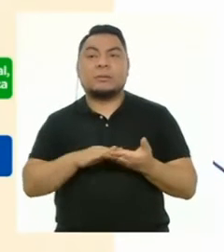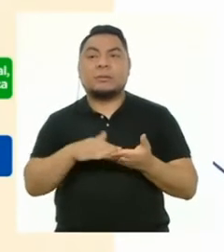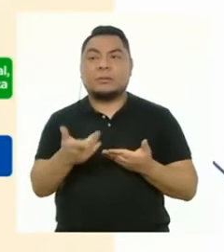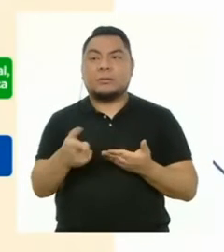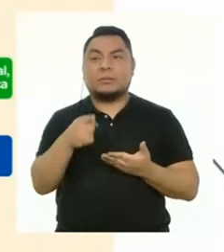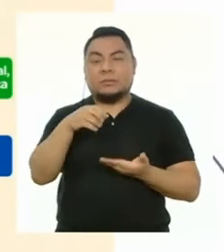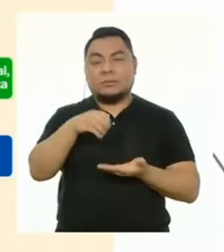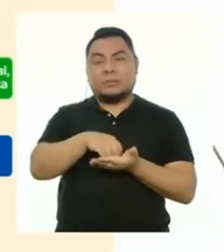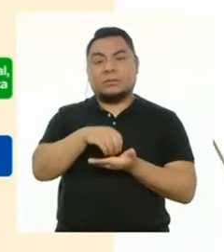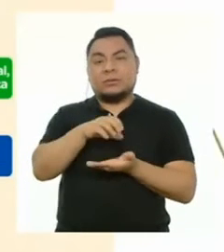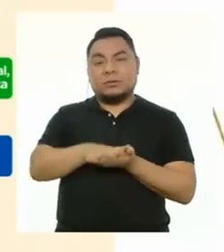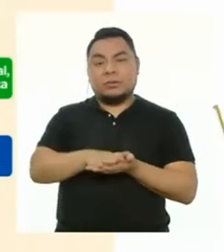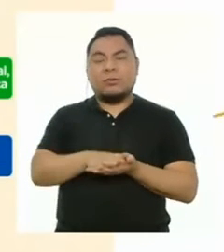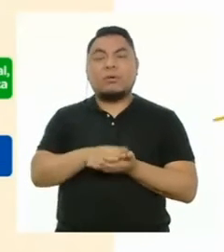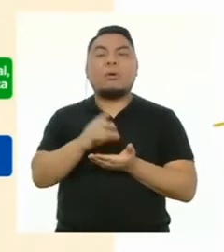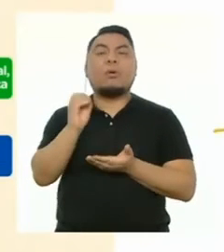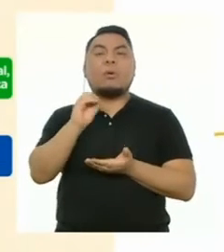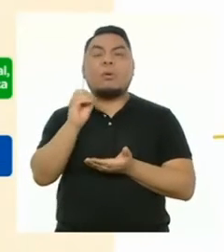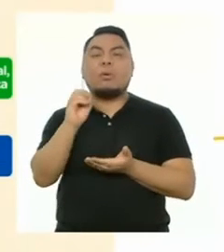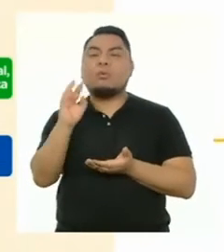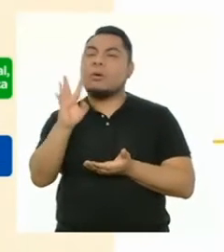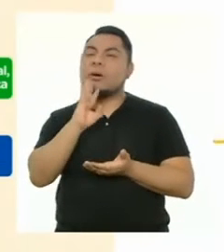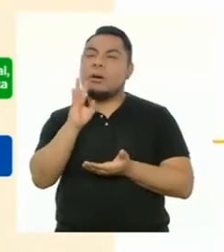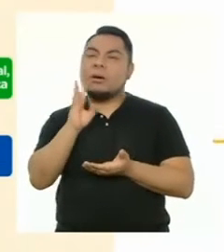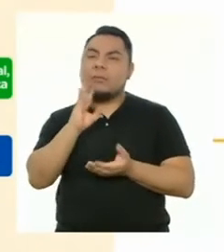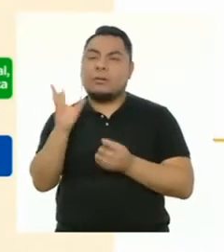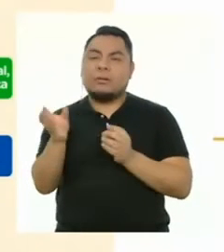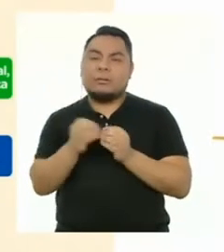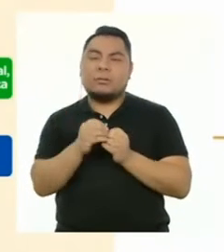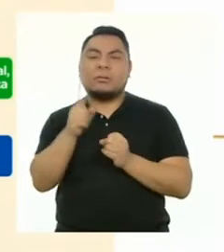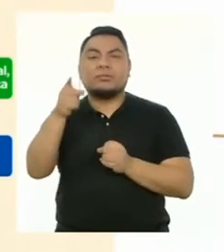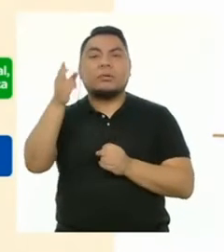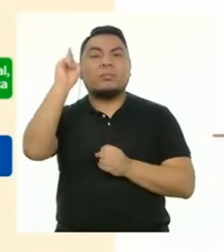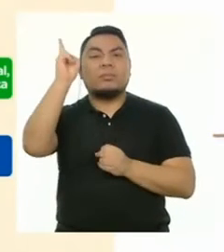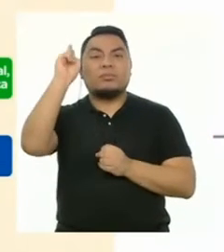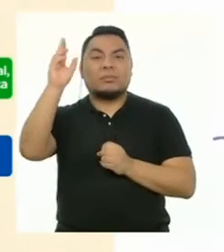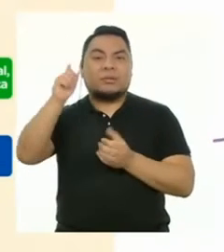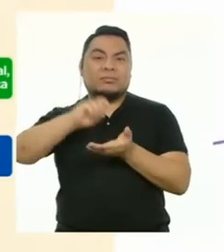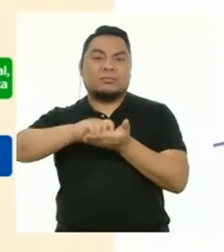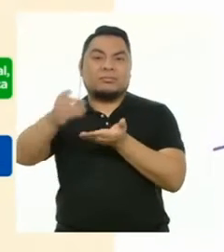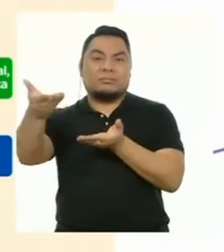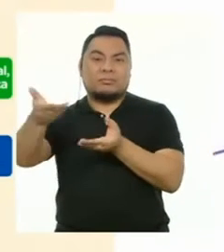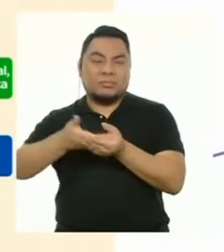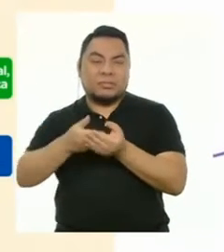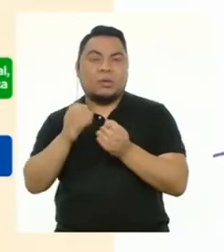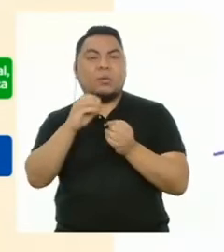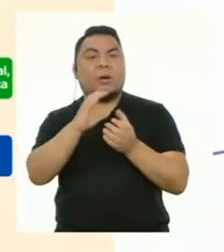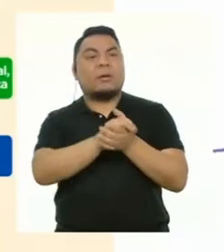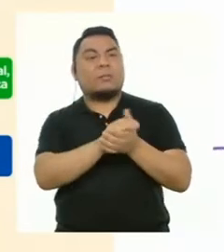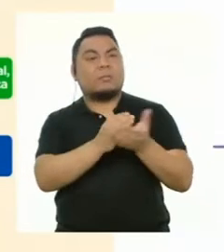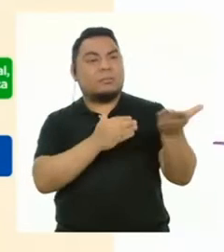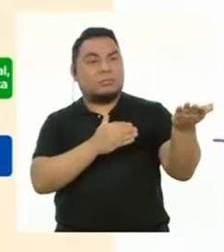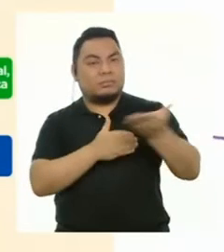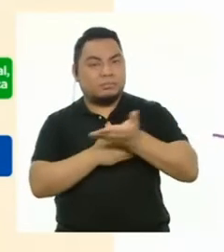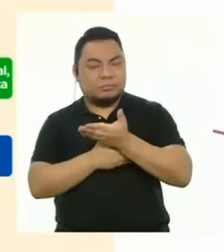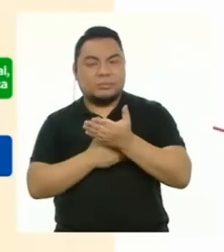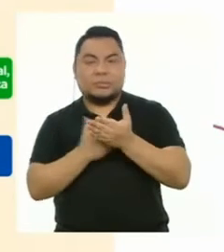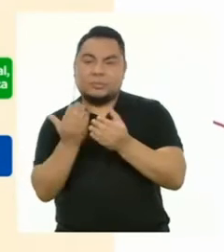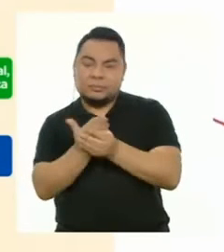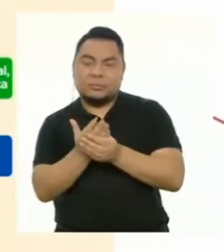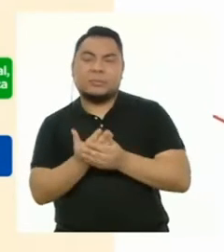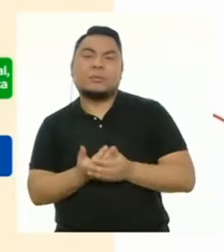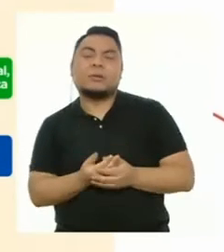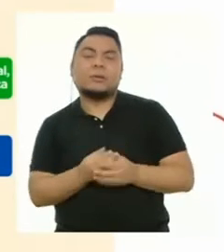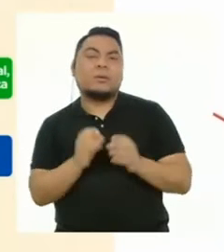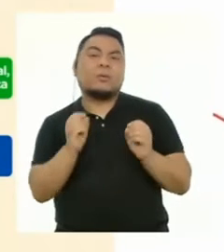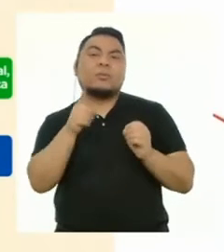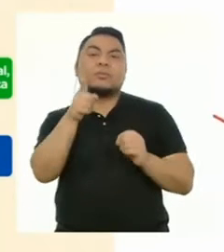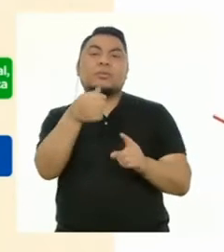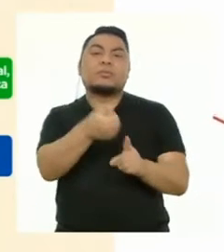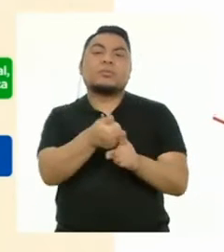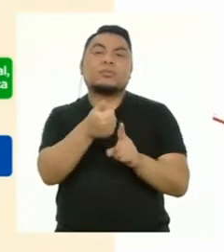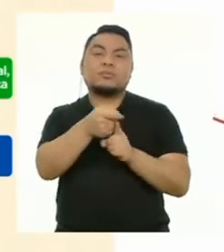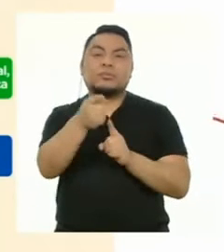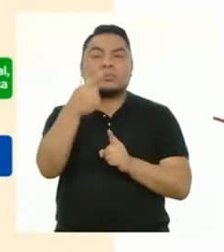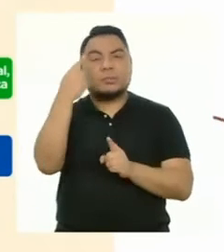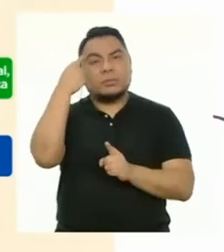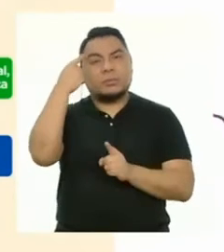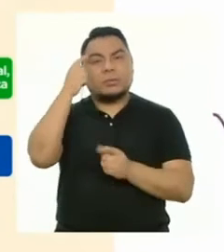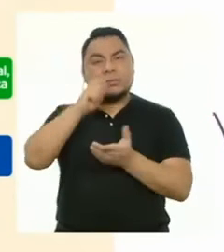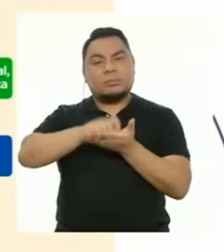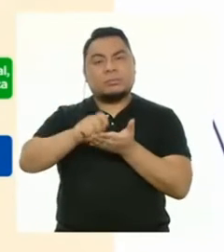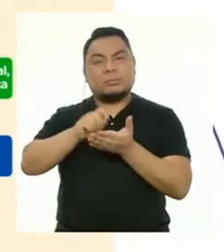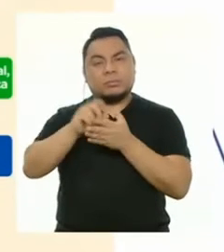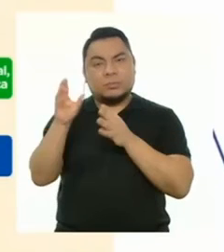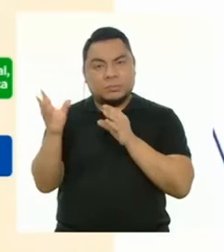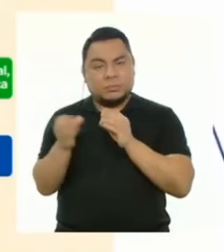están las notas y comentarios, que pueden ser de sus docentes, como de sus compañeras y compañeros, o tus propias anotaciones.